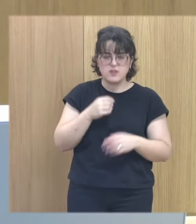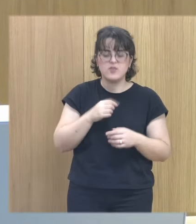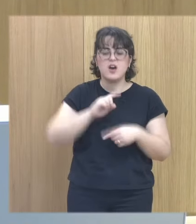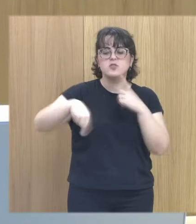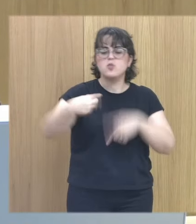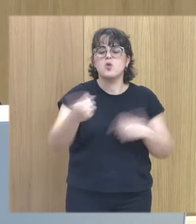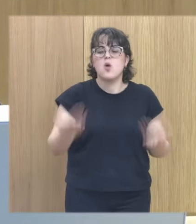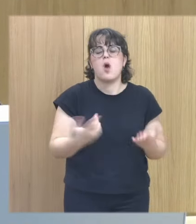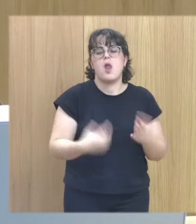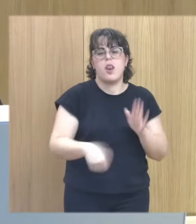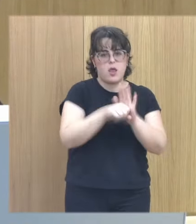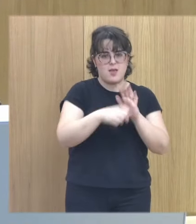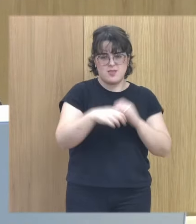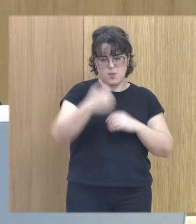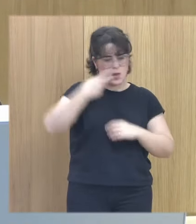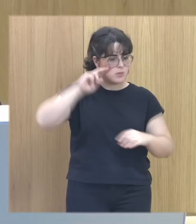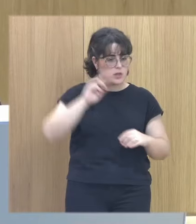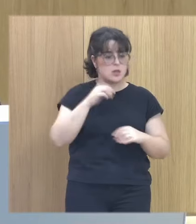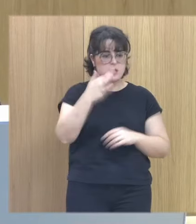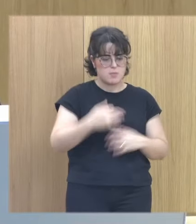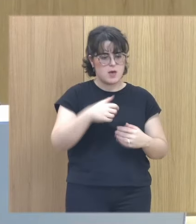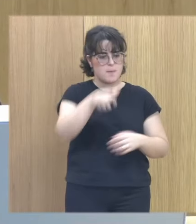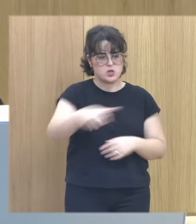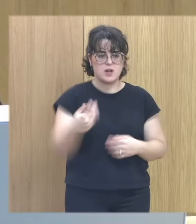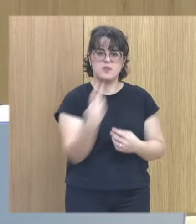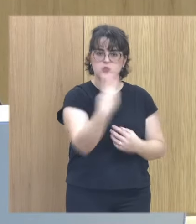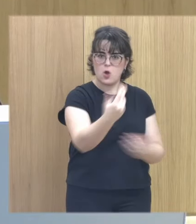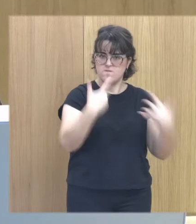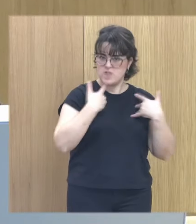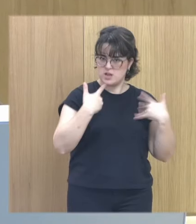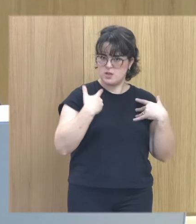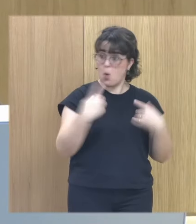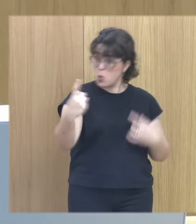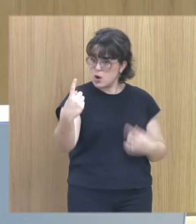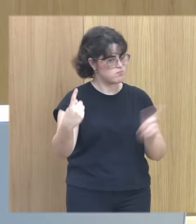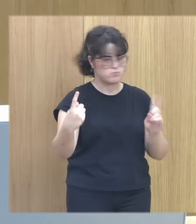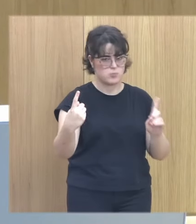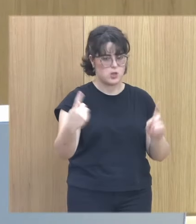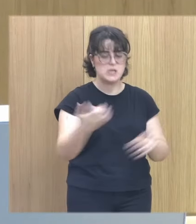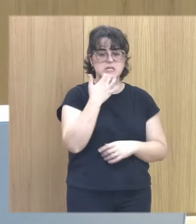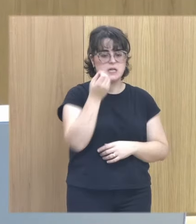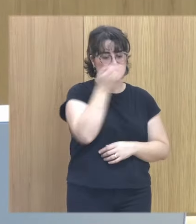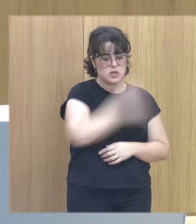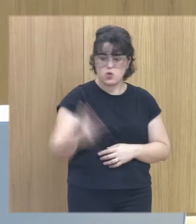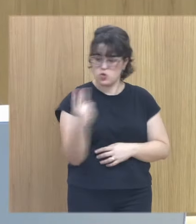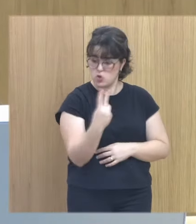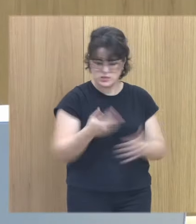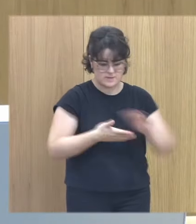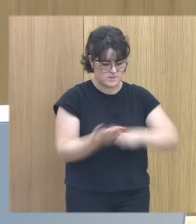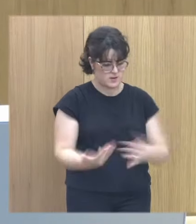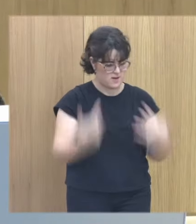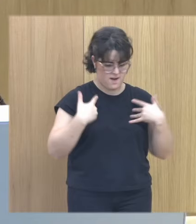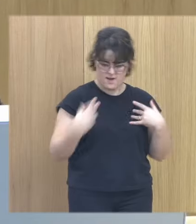y tienes que entender que tienes dos víctimas delante de ti no tienes solo una víctima cuando el abuso es entre dos niños tienes dos víctimas